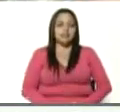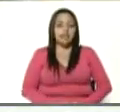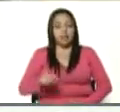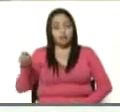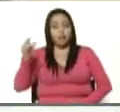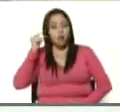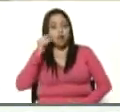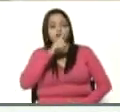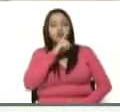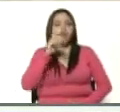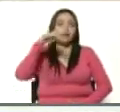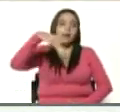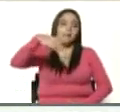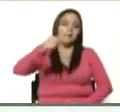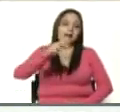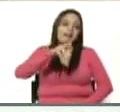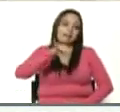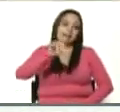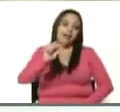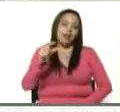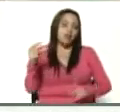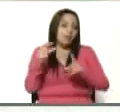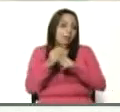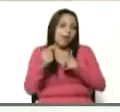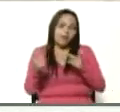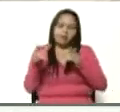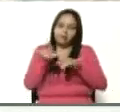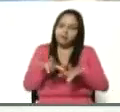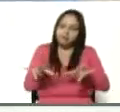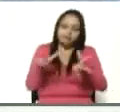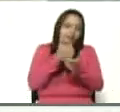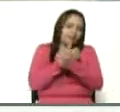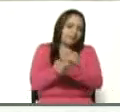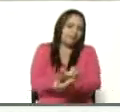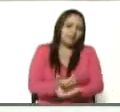Esas palabras tan cariñosas de María.